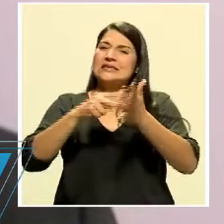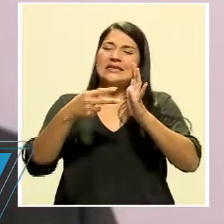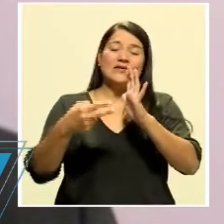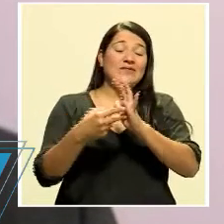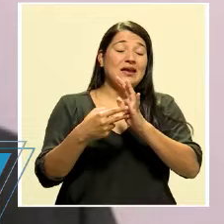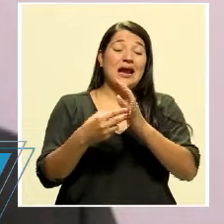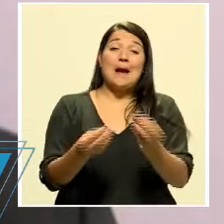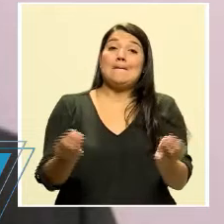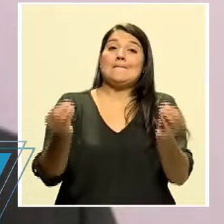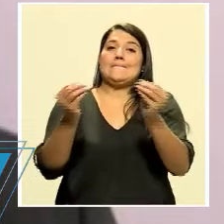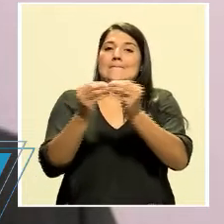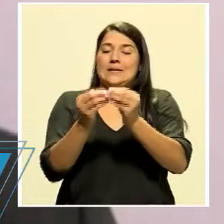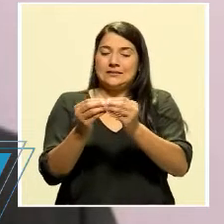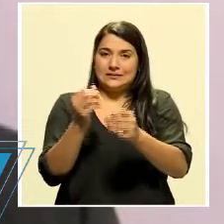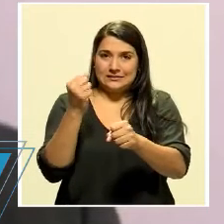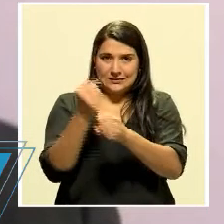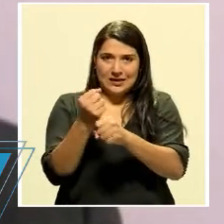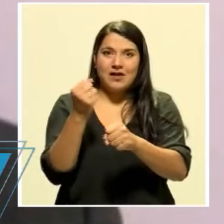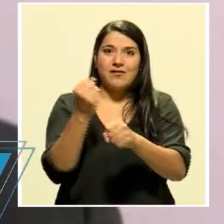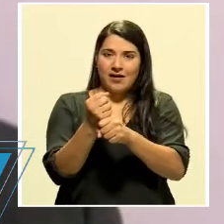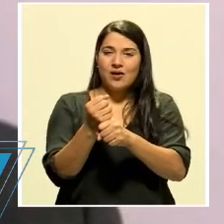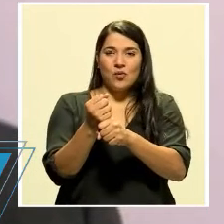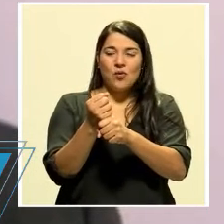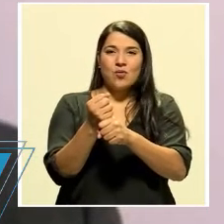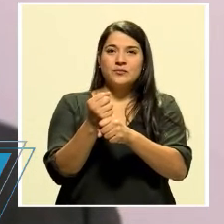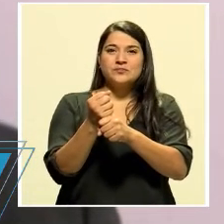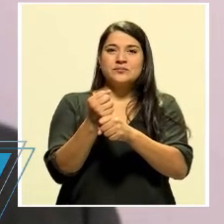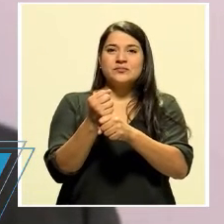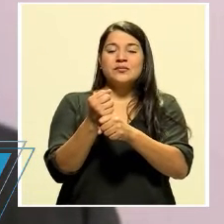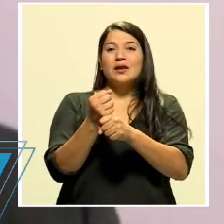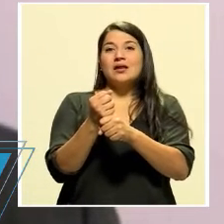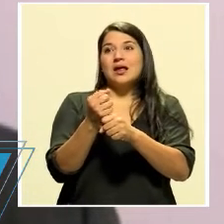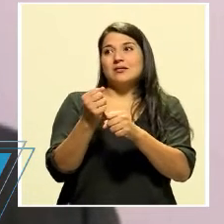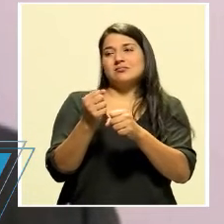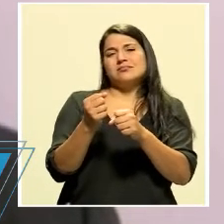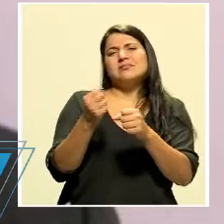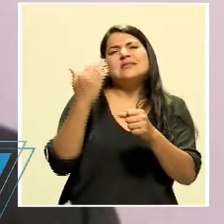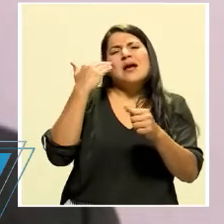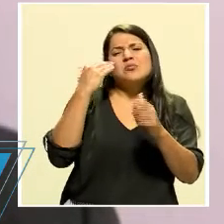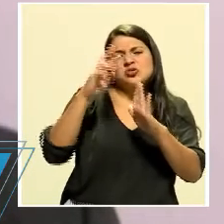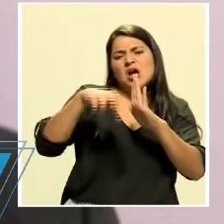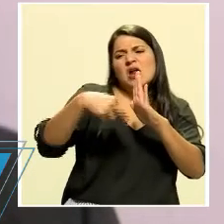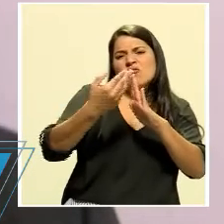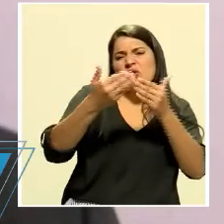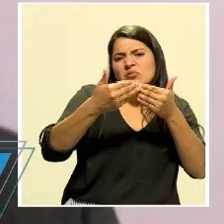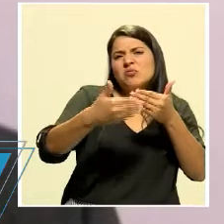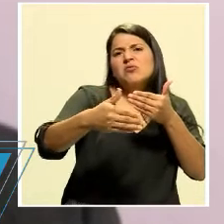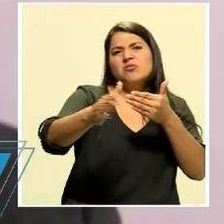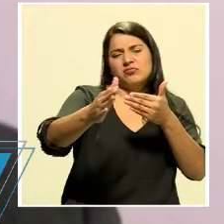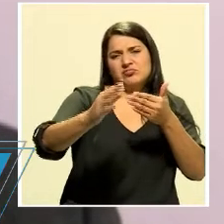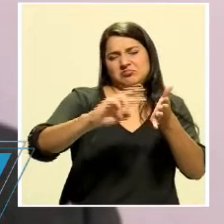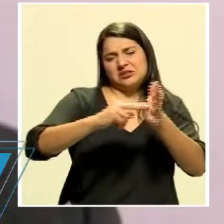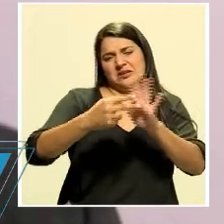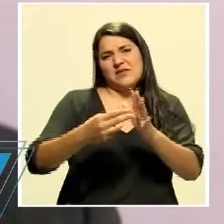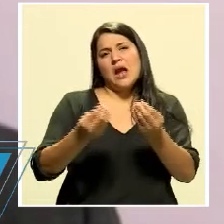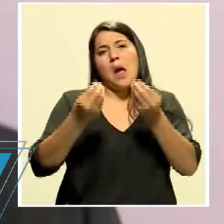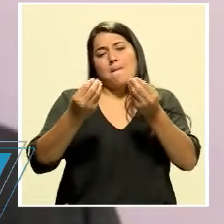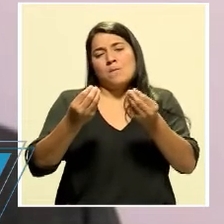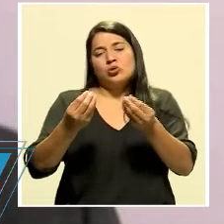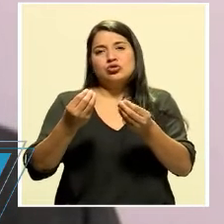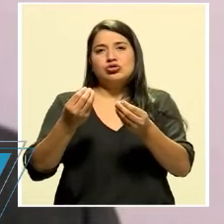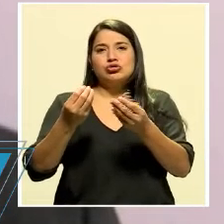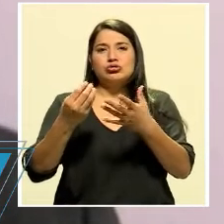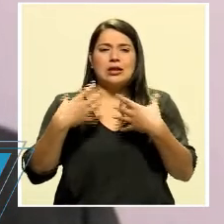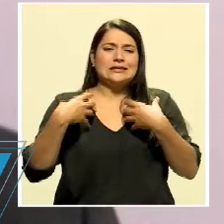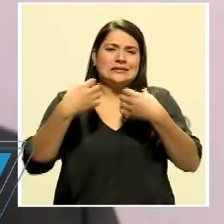demandante de lo que es normalmente ese rol, ¿verdad? Porque sabemos que obviamente pues la salud está en múltiples